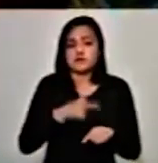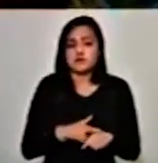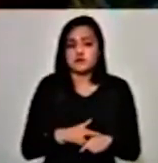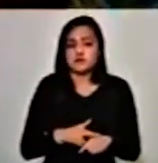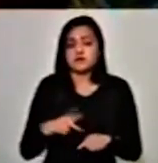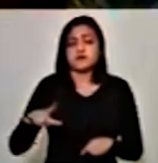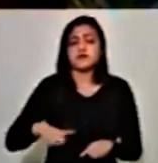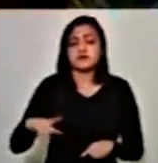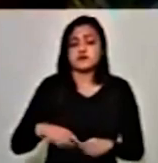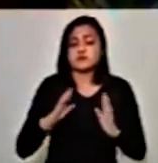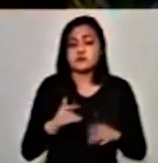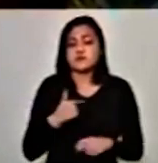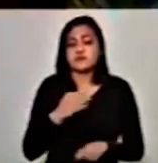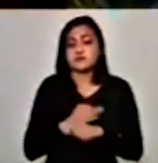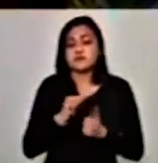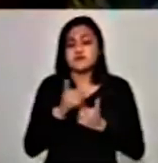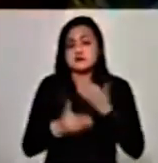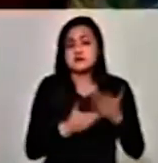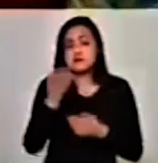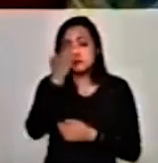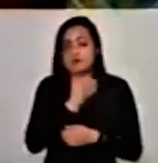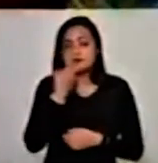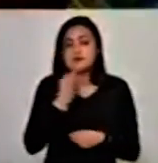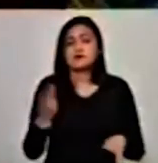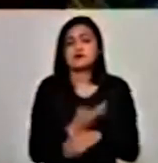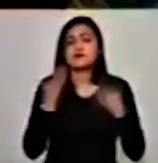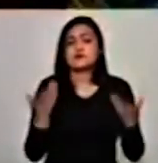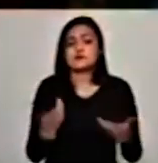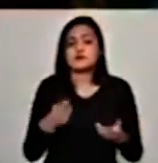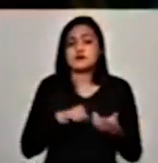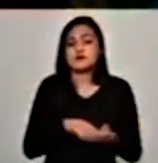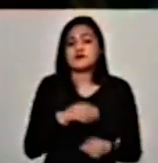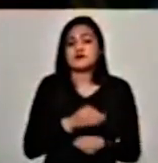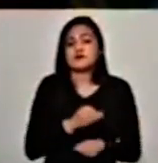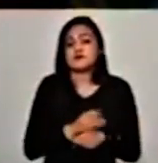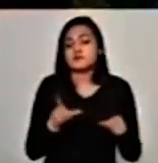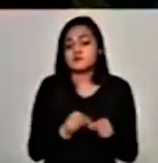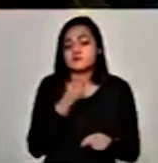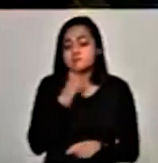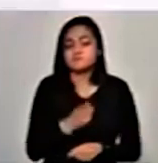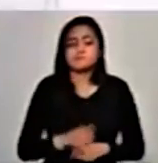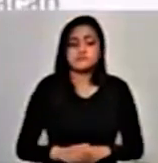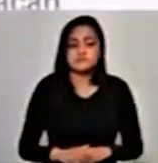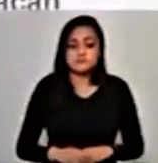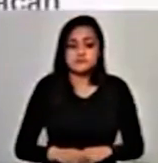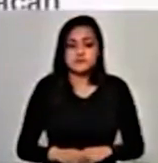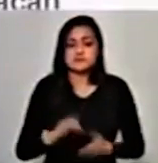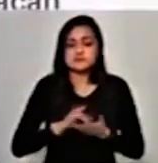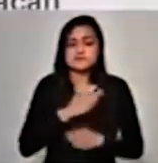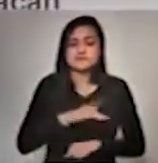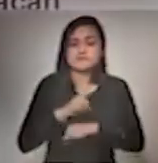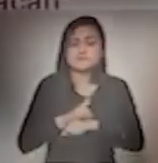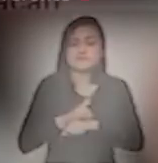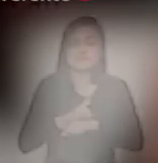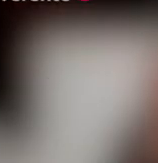de Gobernación, y estamos avanzando en el análisis de la situación del municipio. Esto es lo que te puedo decir por ahora. Gracias,